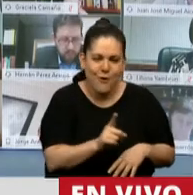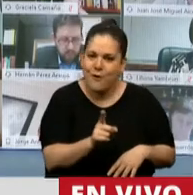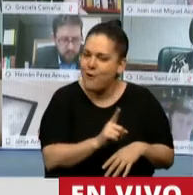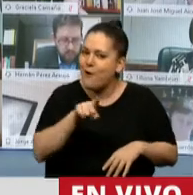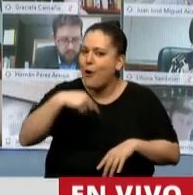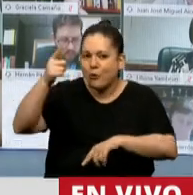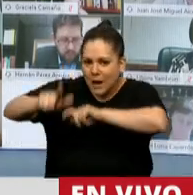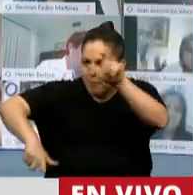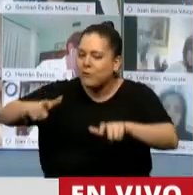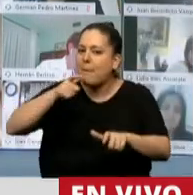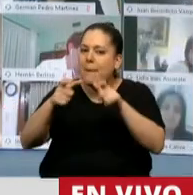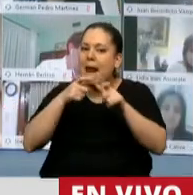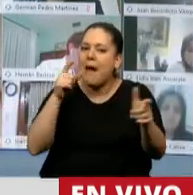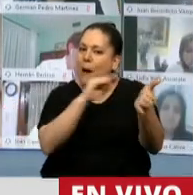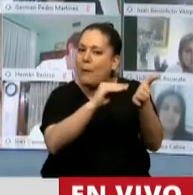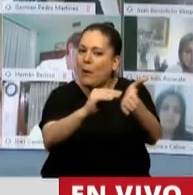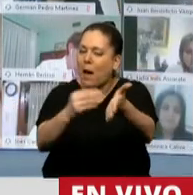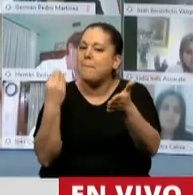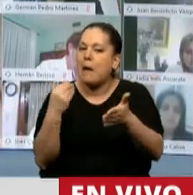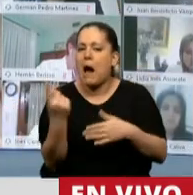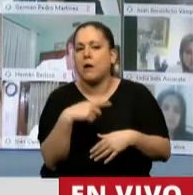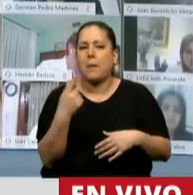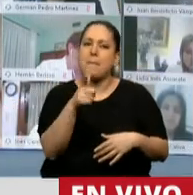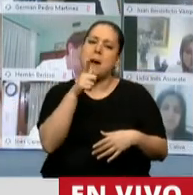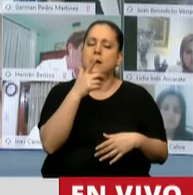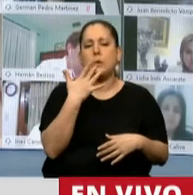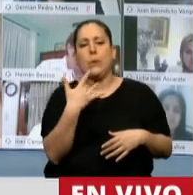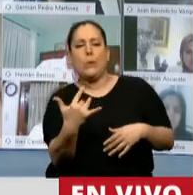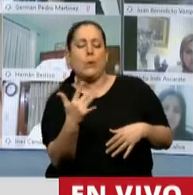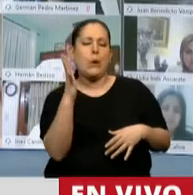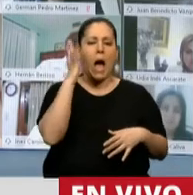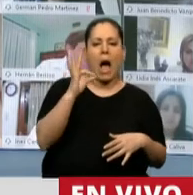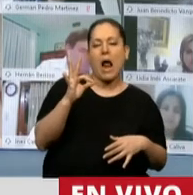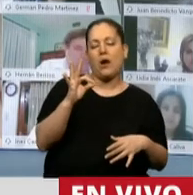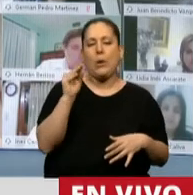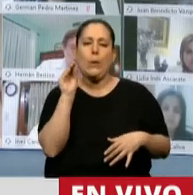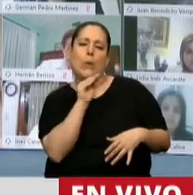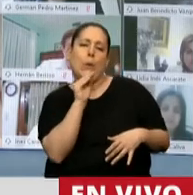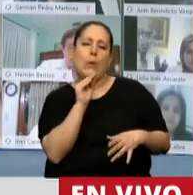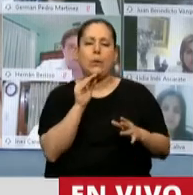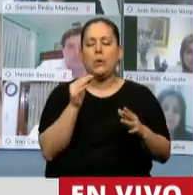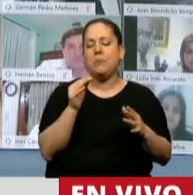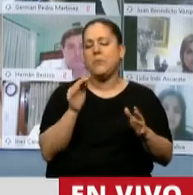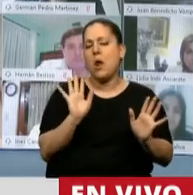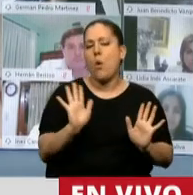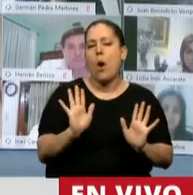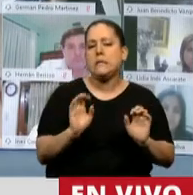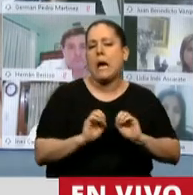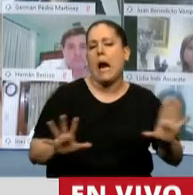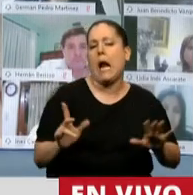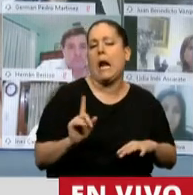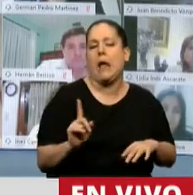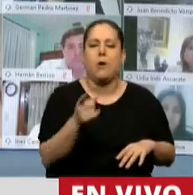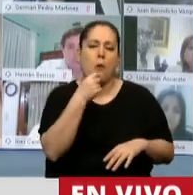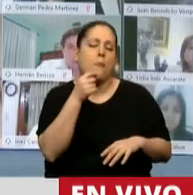ponen esas palabras en nuestra boca para que parezca algo suficientemente liviano. Cuando hablamos